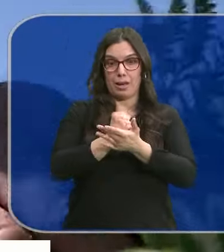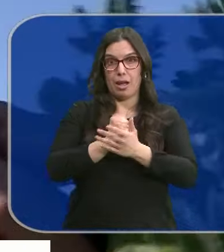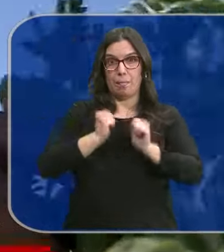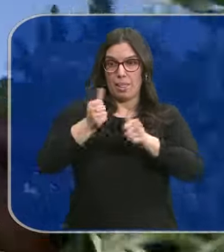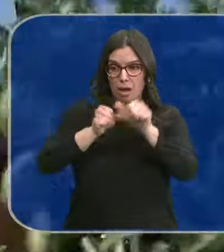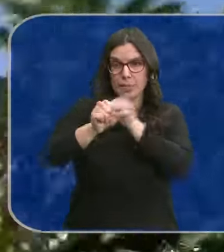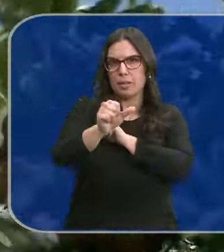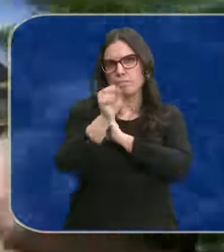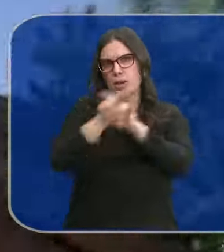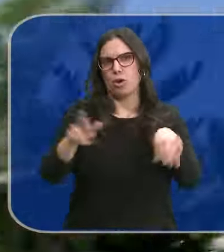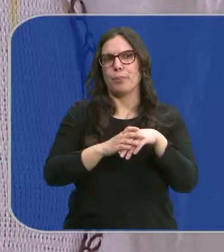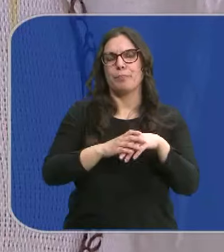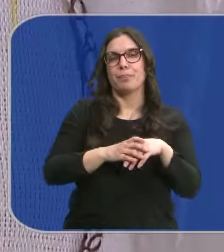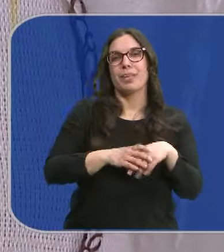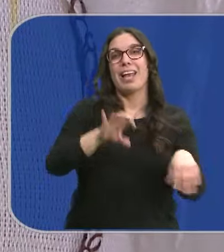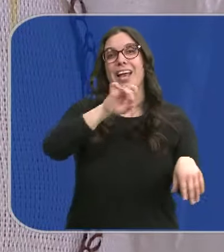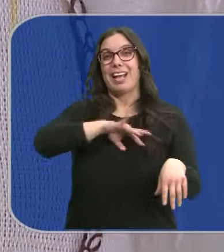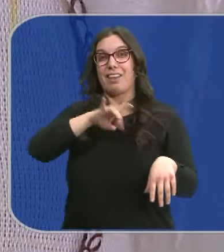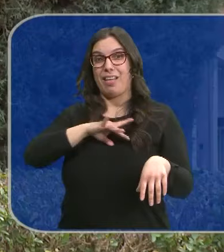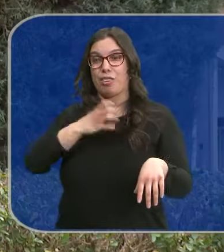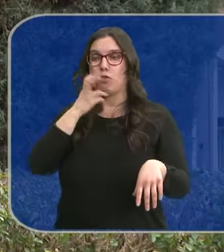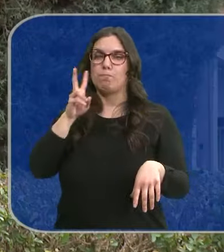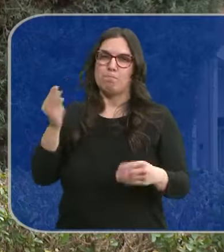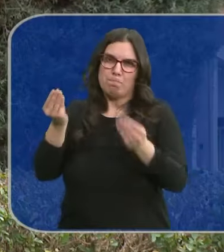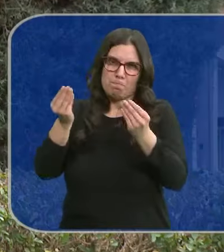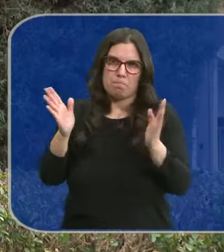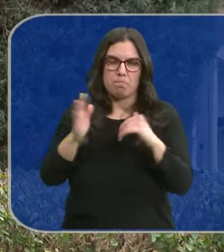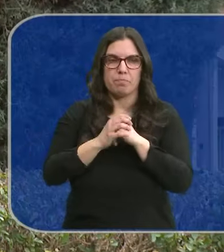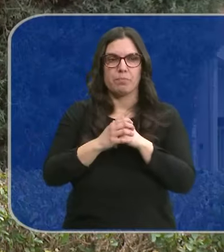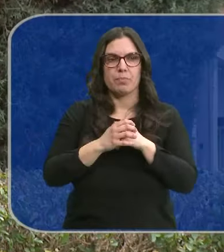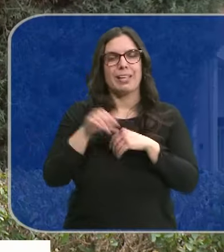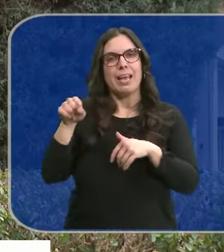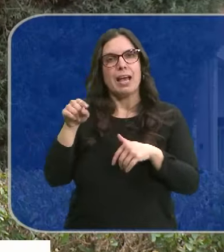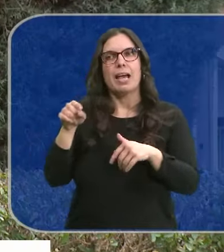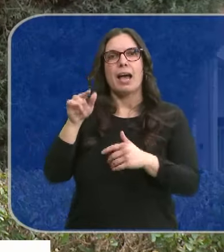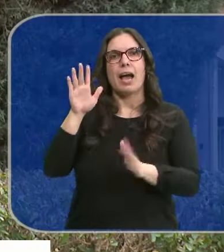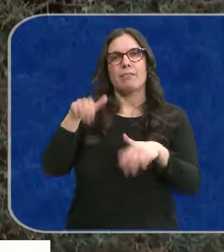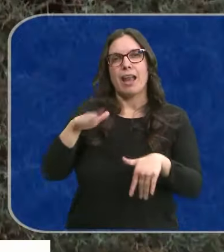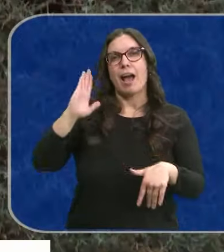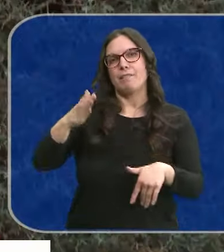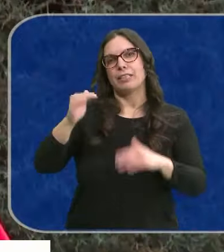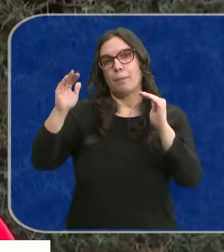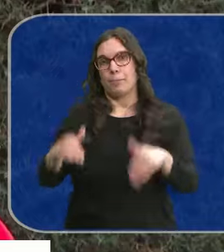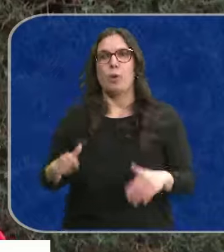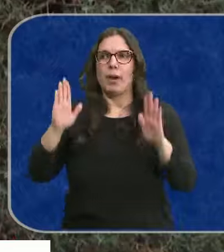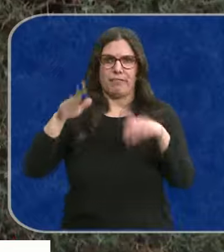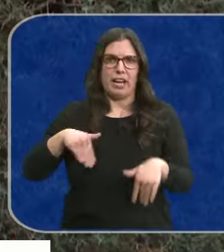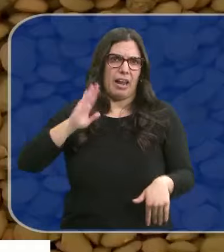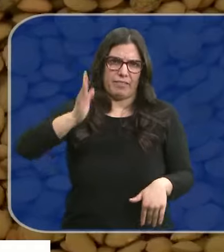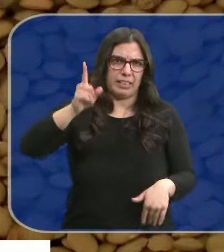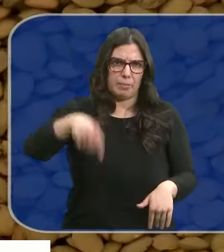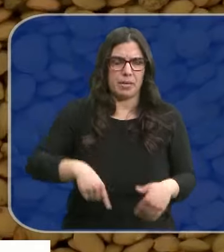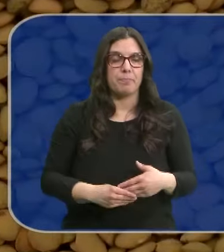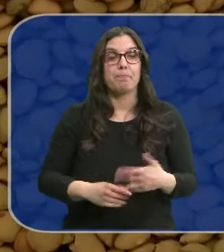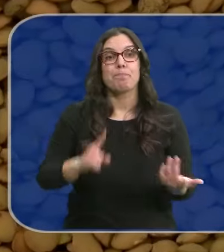2014. No lo han notado tanto con el garbanzo de Fuentesaúco. Es de las cosas que más tardan en resentirse, pero llegará un momento que lo aceptará también,